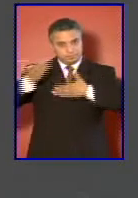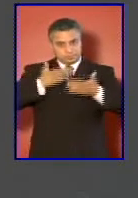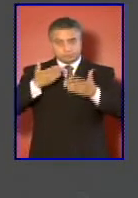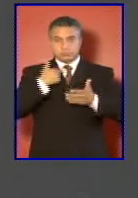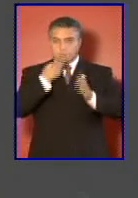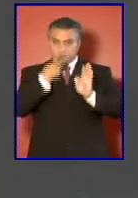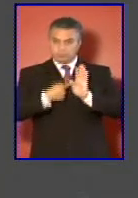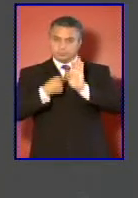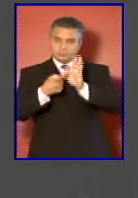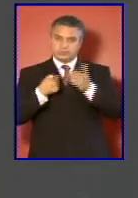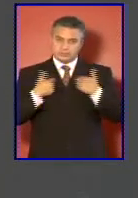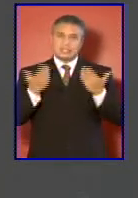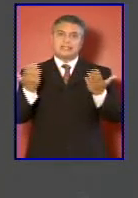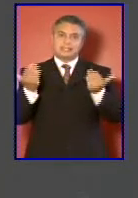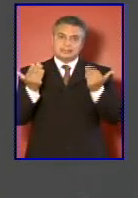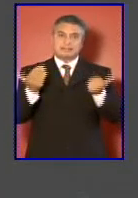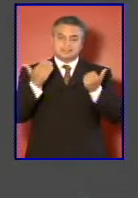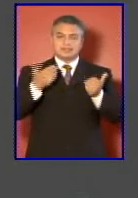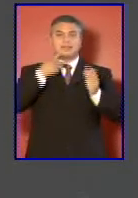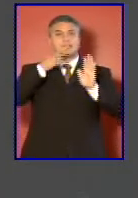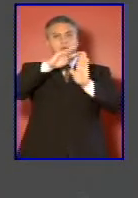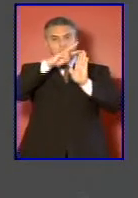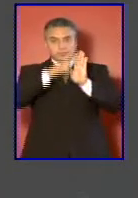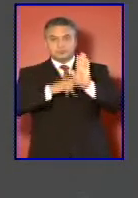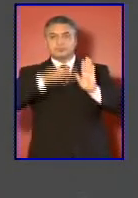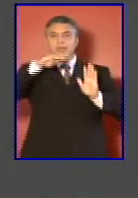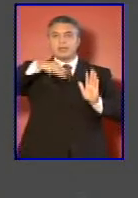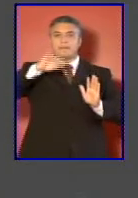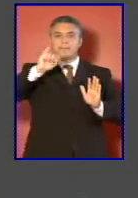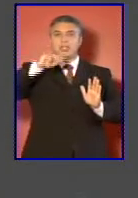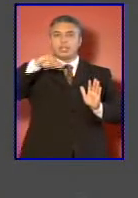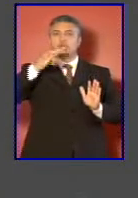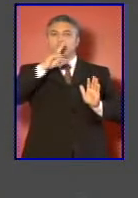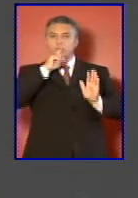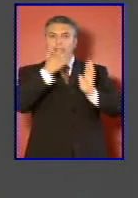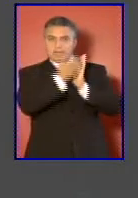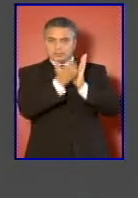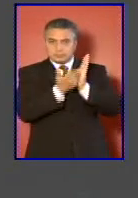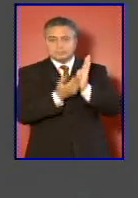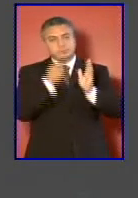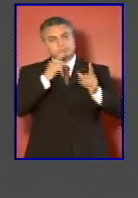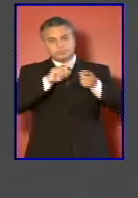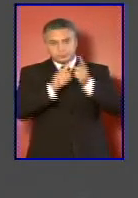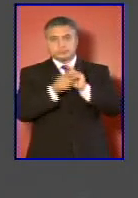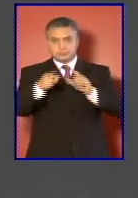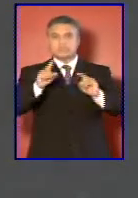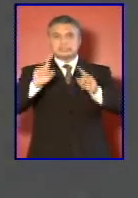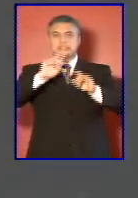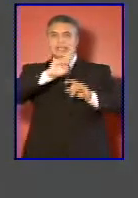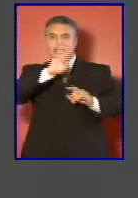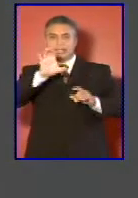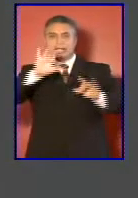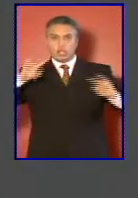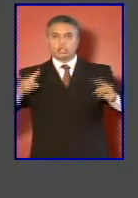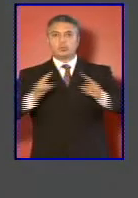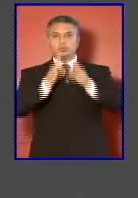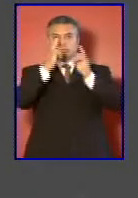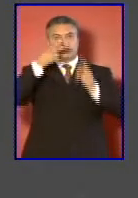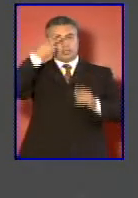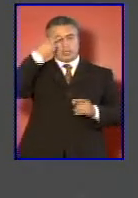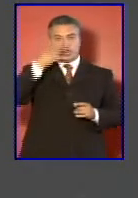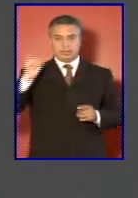necesidad de reconvertir la MINUSTAD en un agente activo de la reconstrucción de Haití.